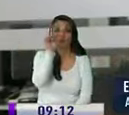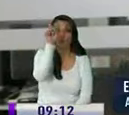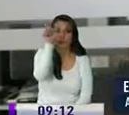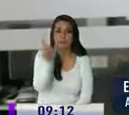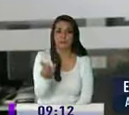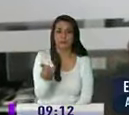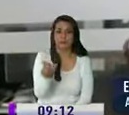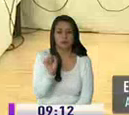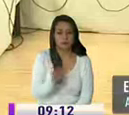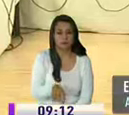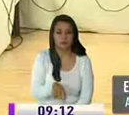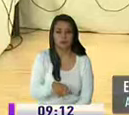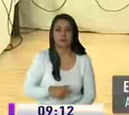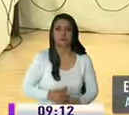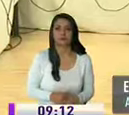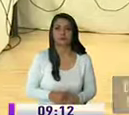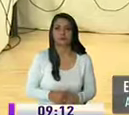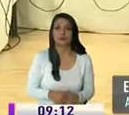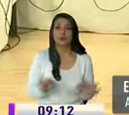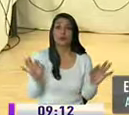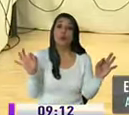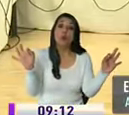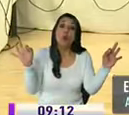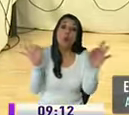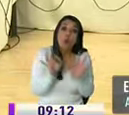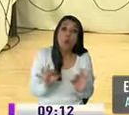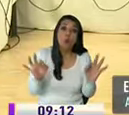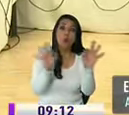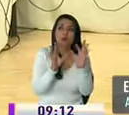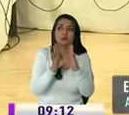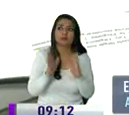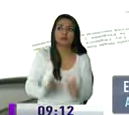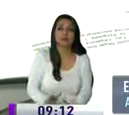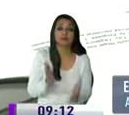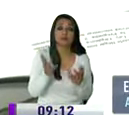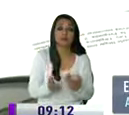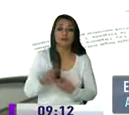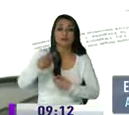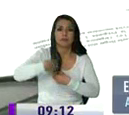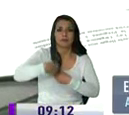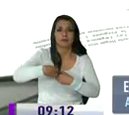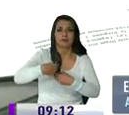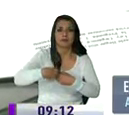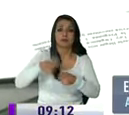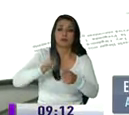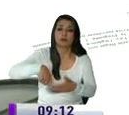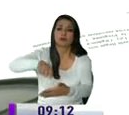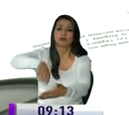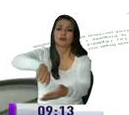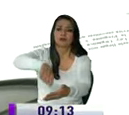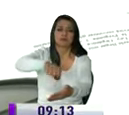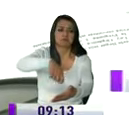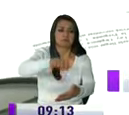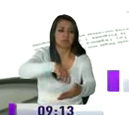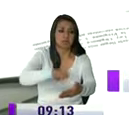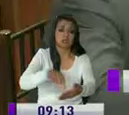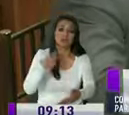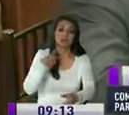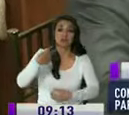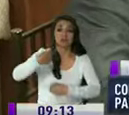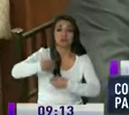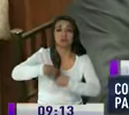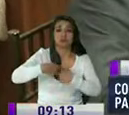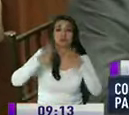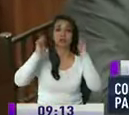de candidaturas Otra es que ciudadanos que deseen participar recojan un porcentaje de firmas del padrón que permita su postulación